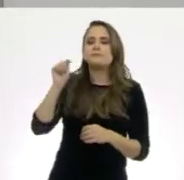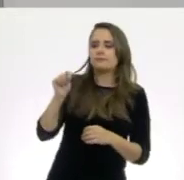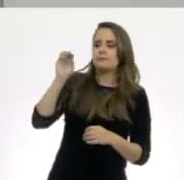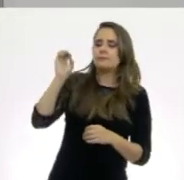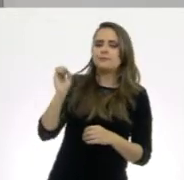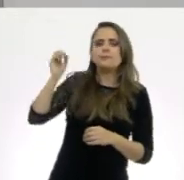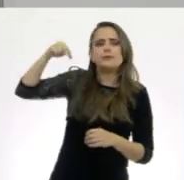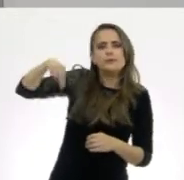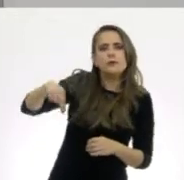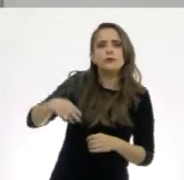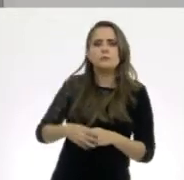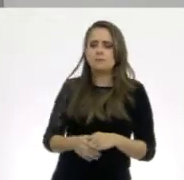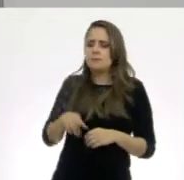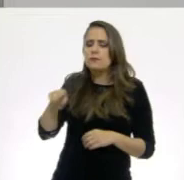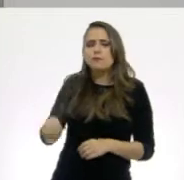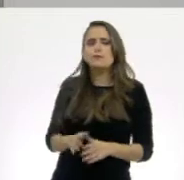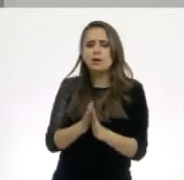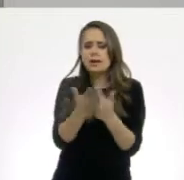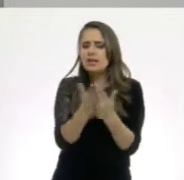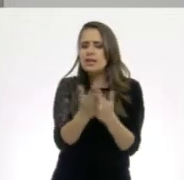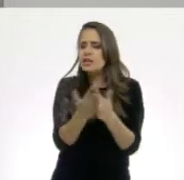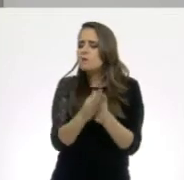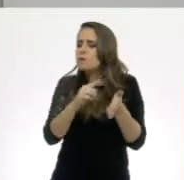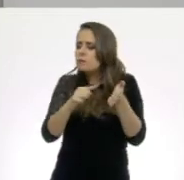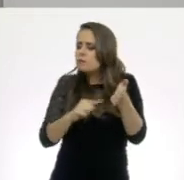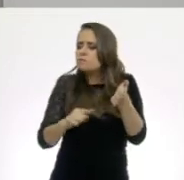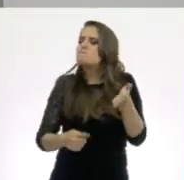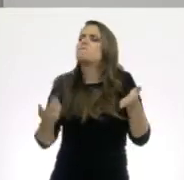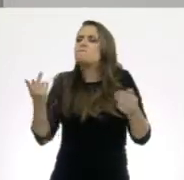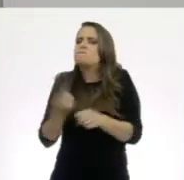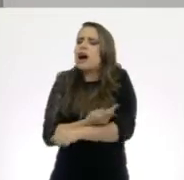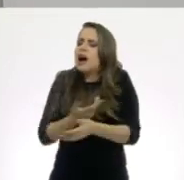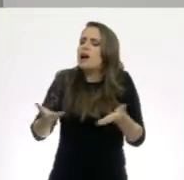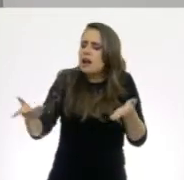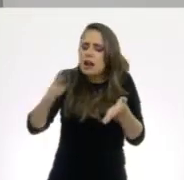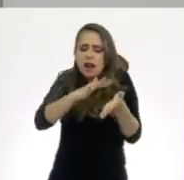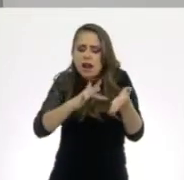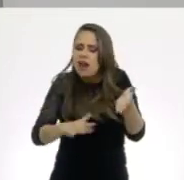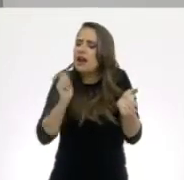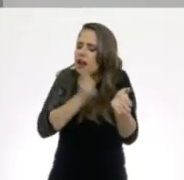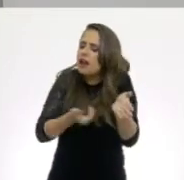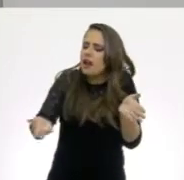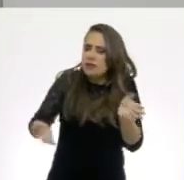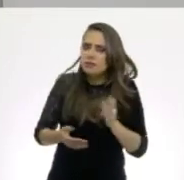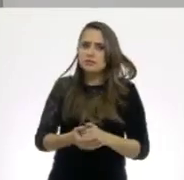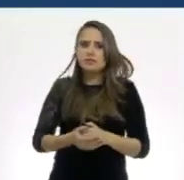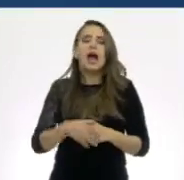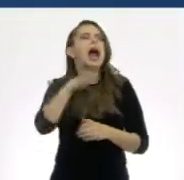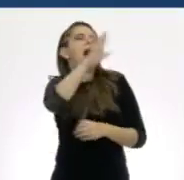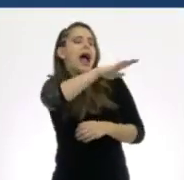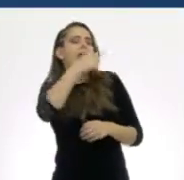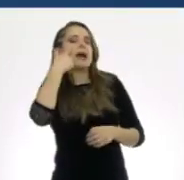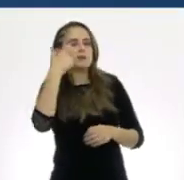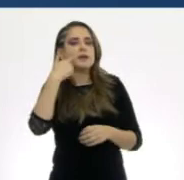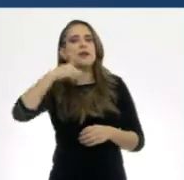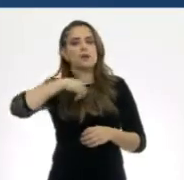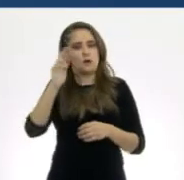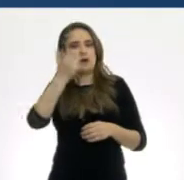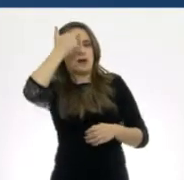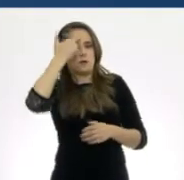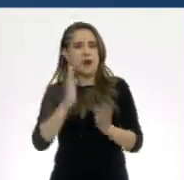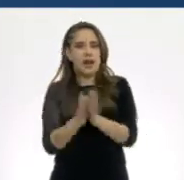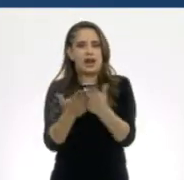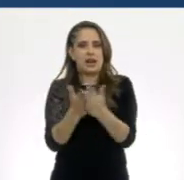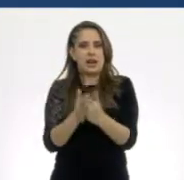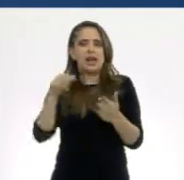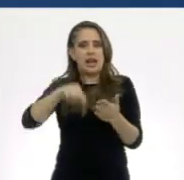¿querías decir algo de tu libro o algo? ver, recuérdanos, ¿qué pasó? ¿Qué leíste? Ah, maestra, yo recuerdo algo que leí en mi libro